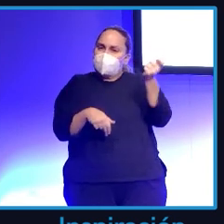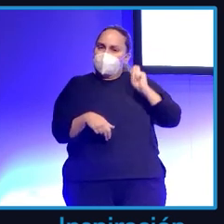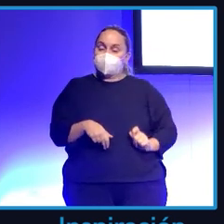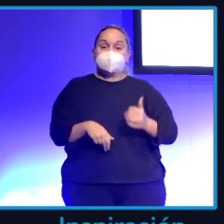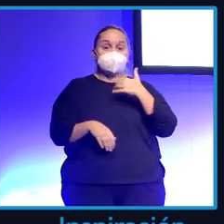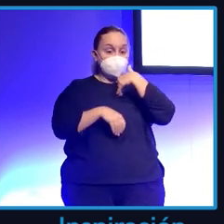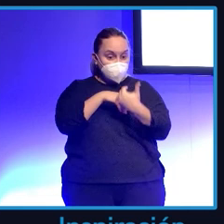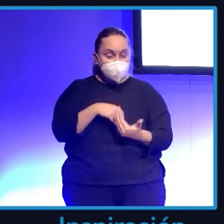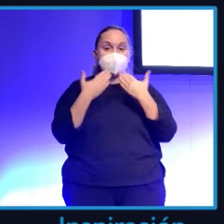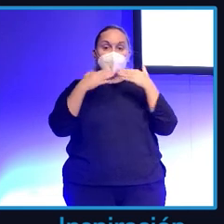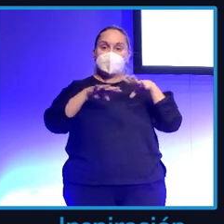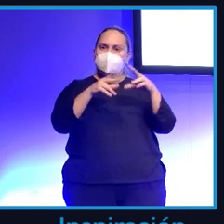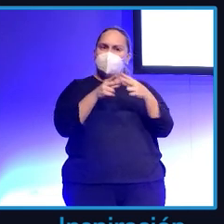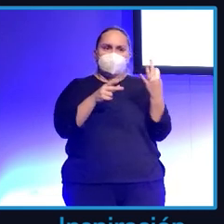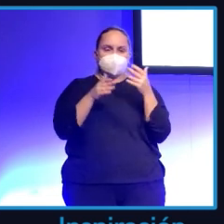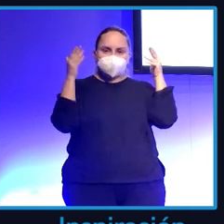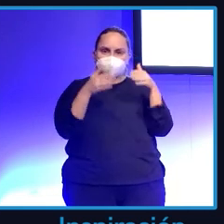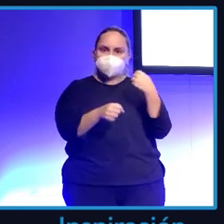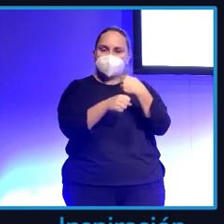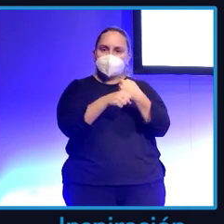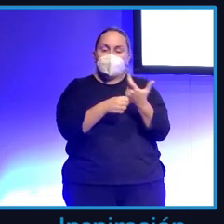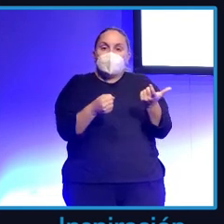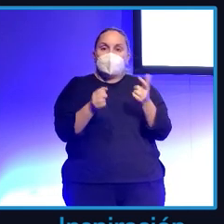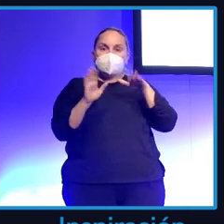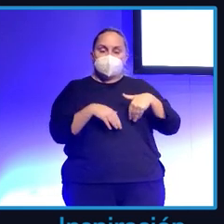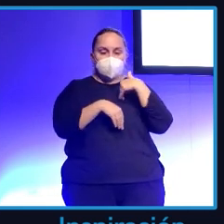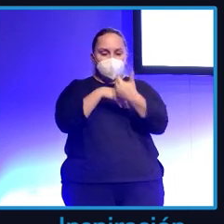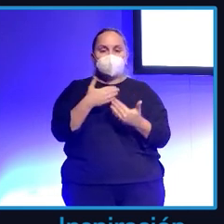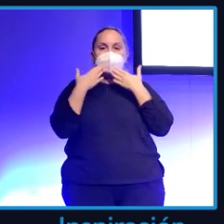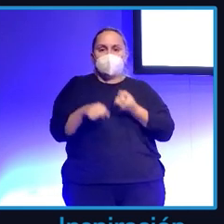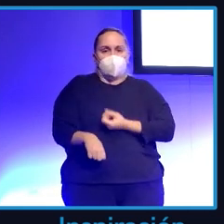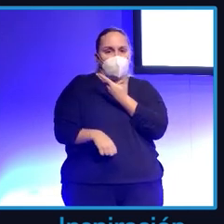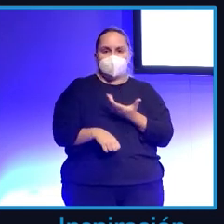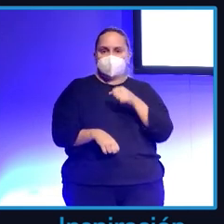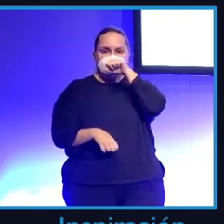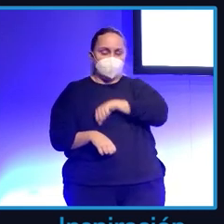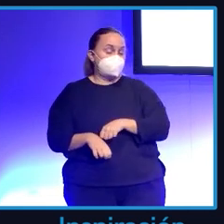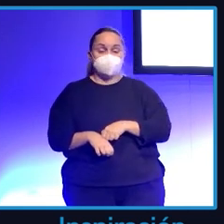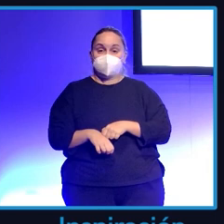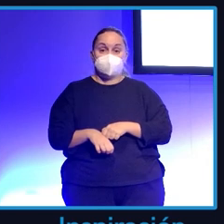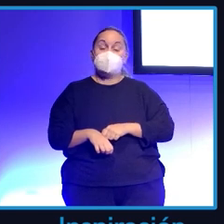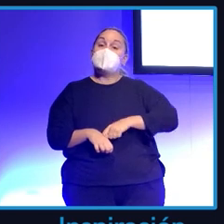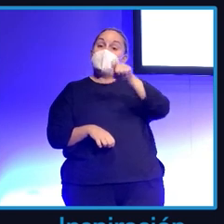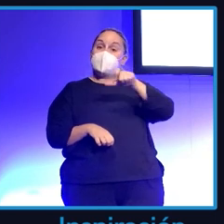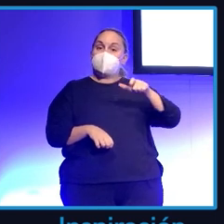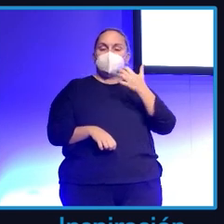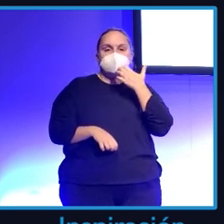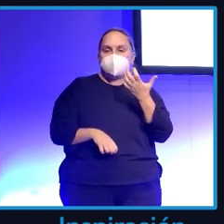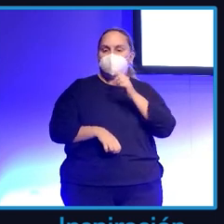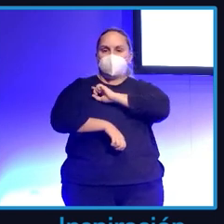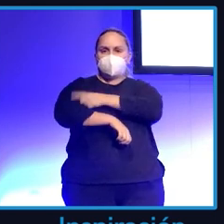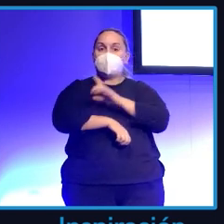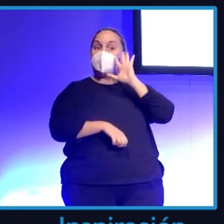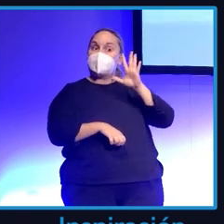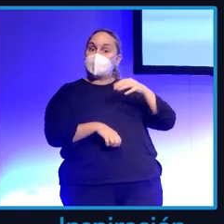vivir de ellas, tienes que tratarlas como si fueran un trabajo. O vas a vivir de un hobby. Ni siquiera los deportistas que parece un hobby. es su trabajo. Pues si tú quieres